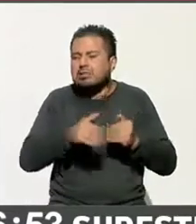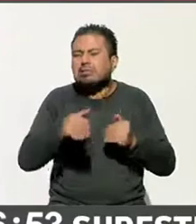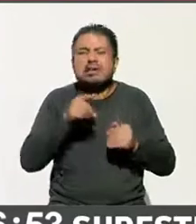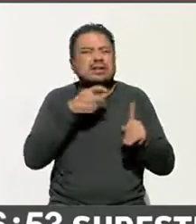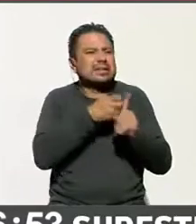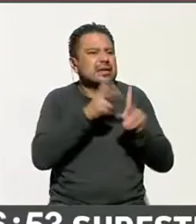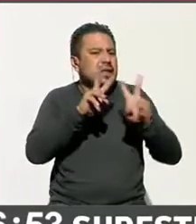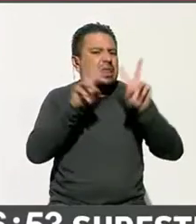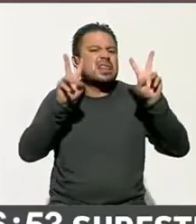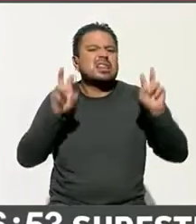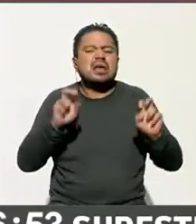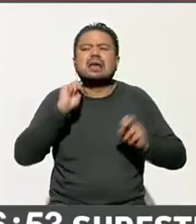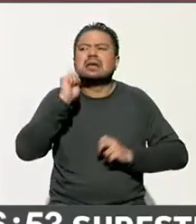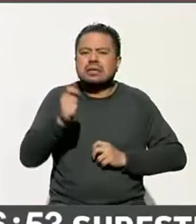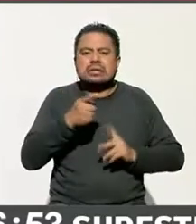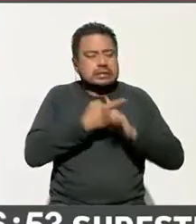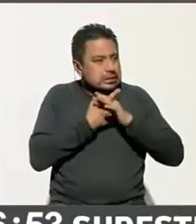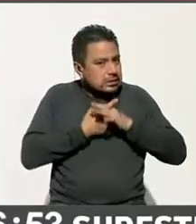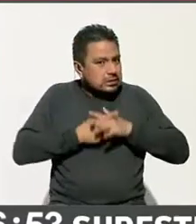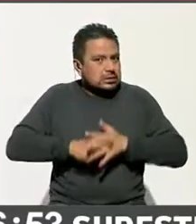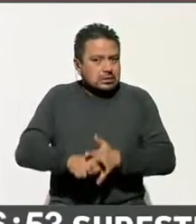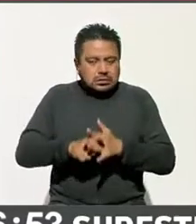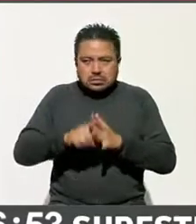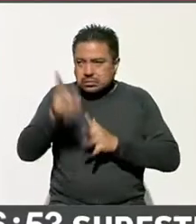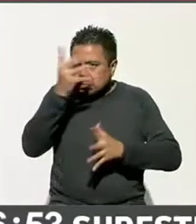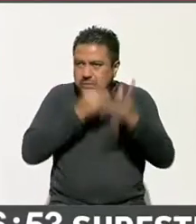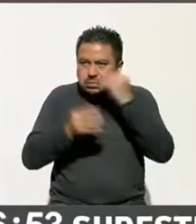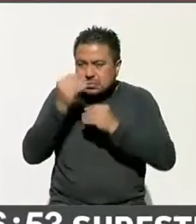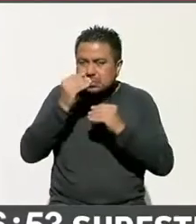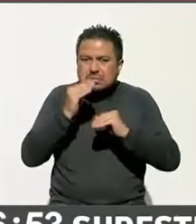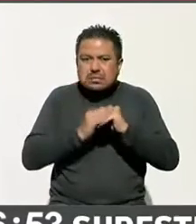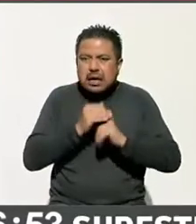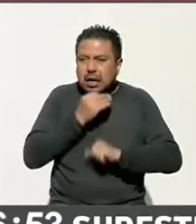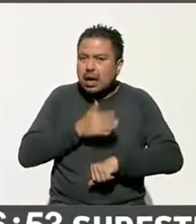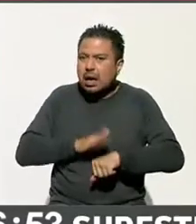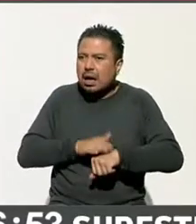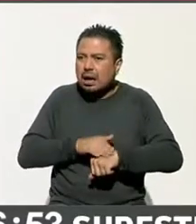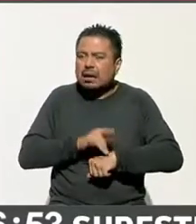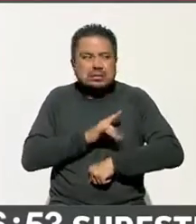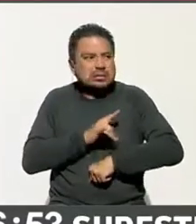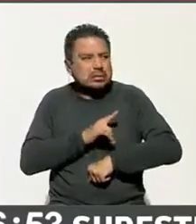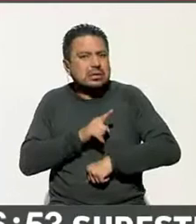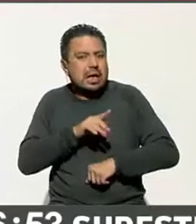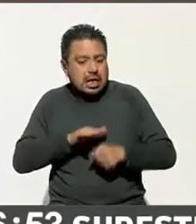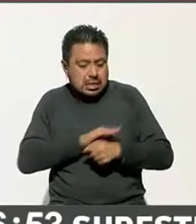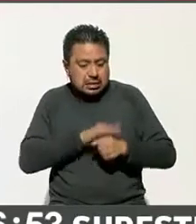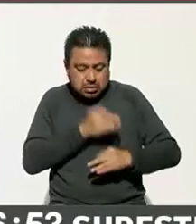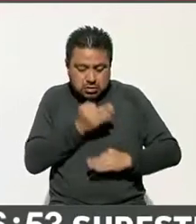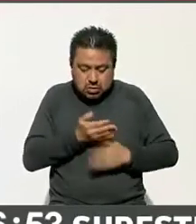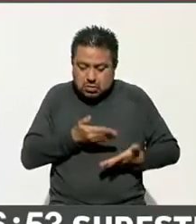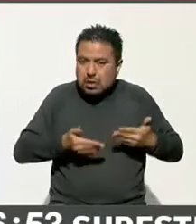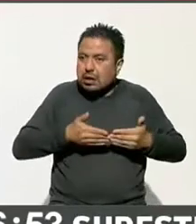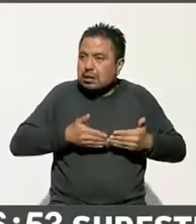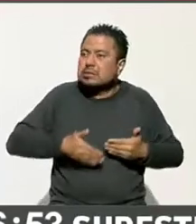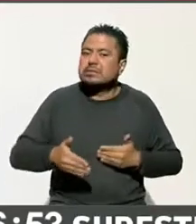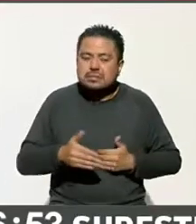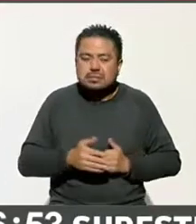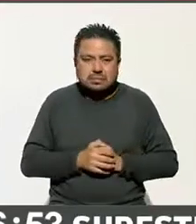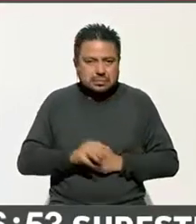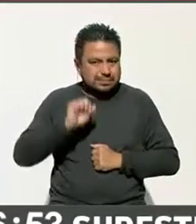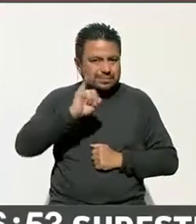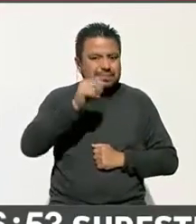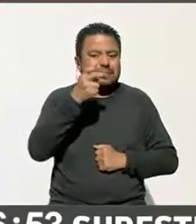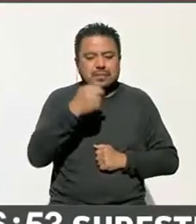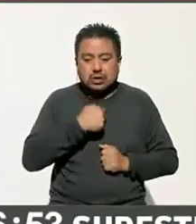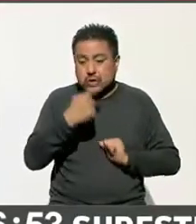es un tema que está comenzando a prender un foco rojo también para esta administración. Así es.